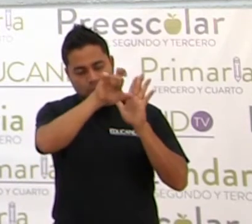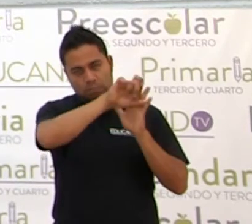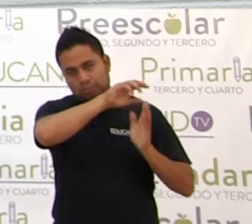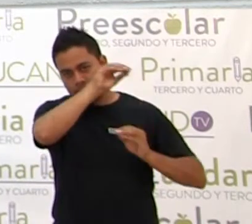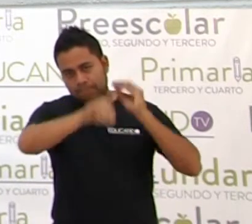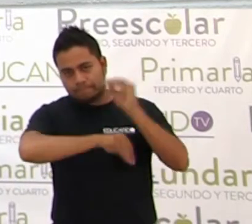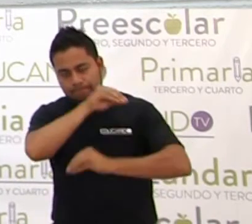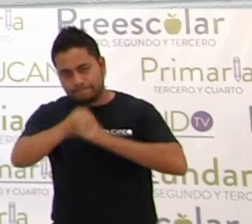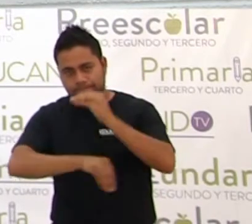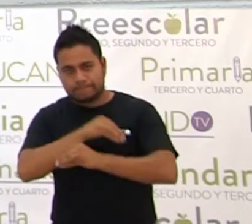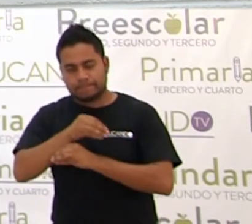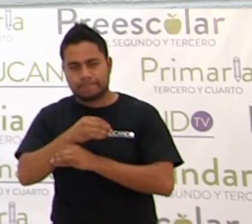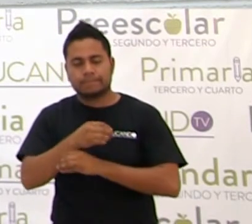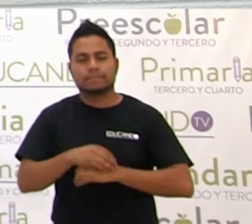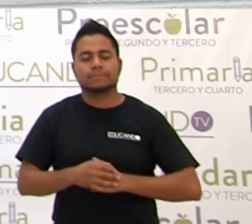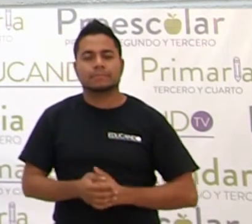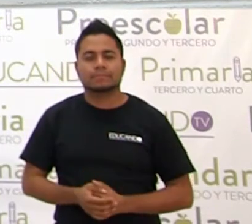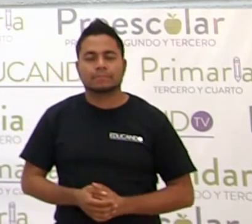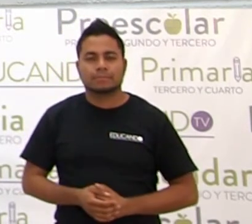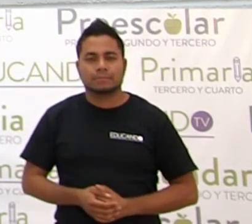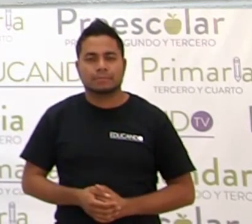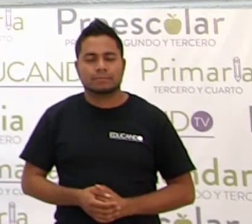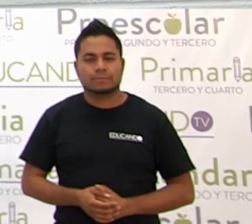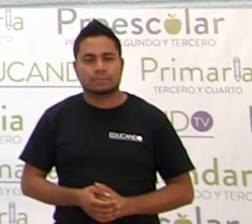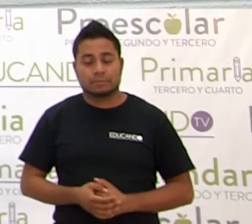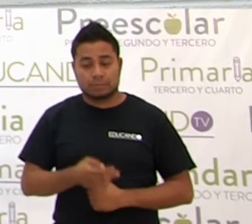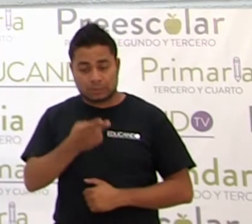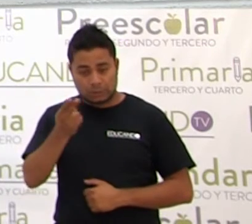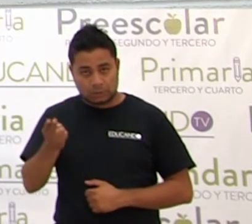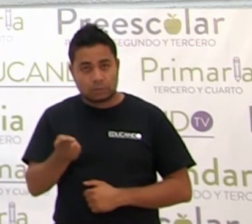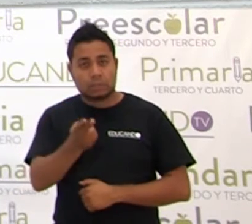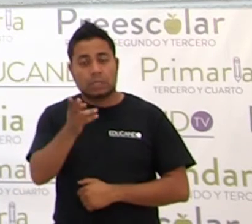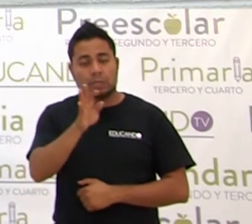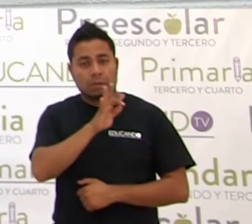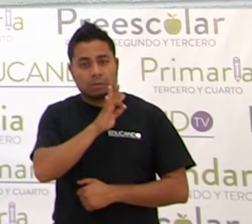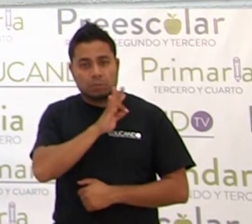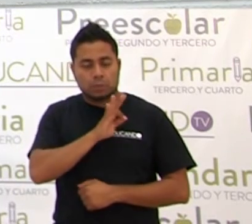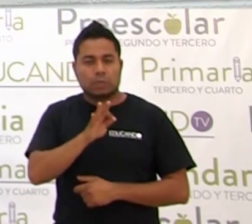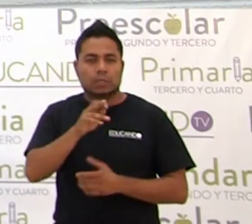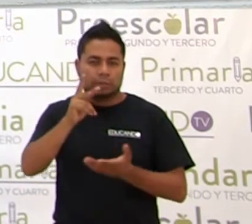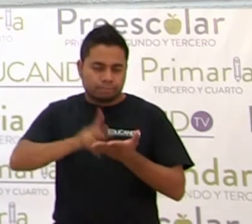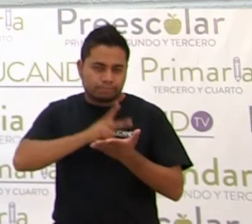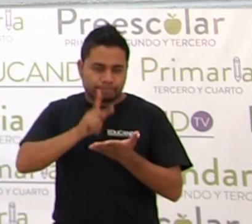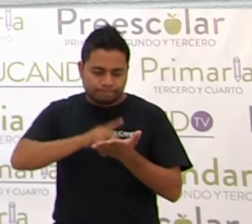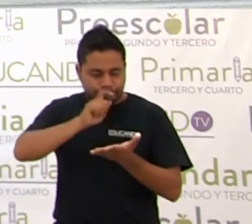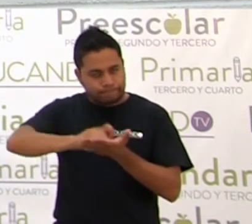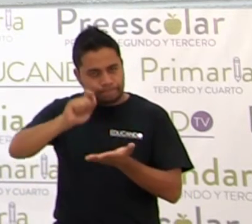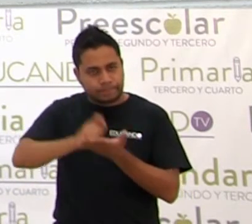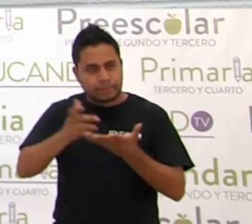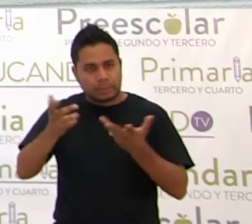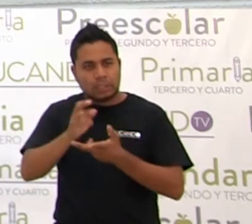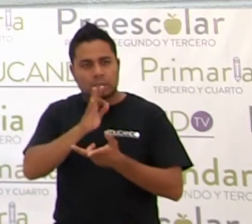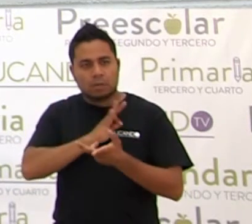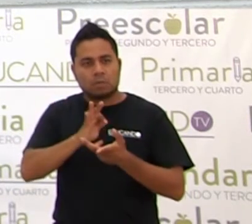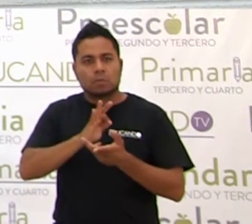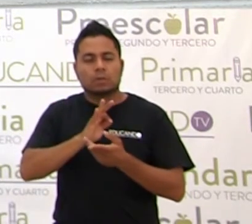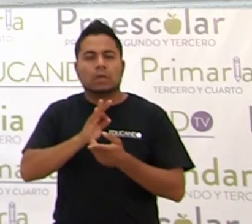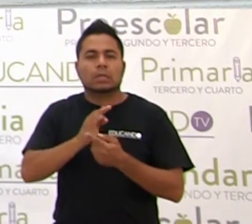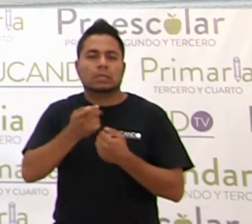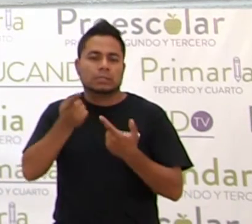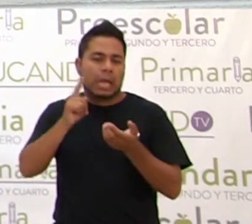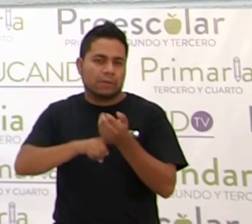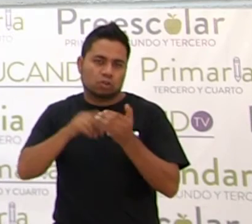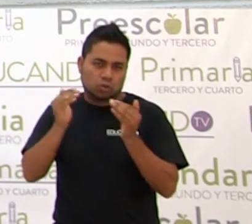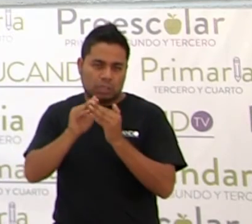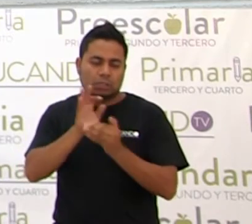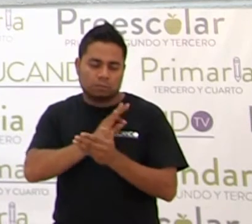geométrica, algebraica y que ustedes pueden ir practicando, pueden ir ejercitando en su